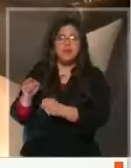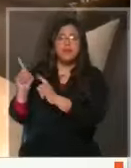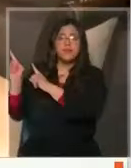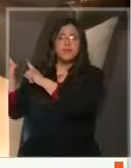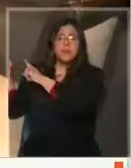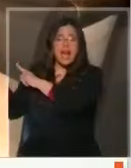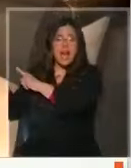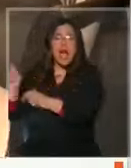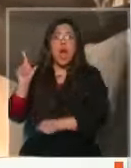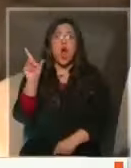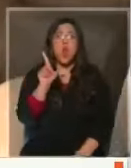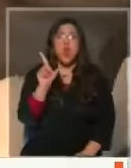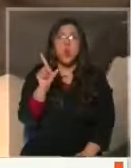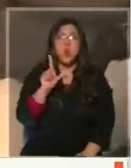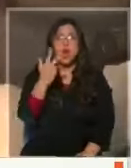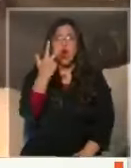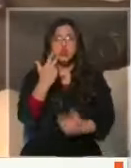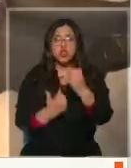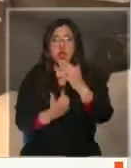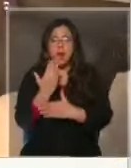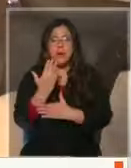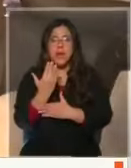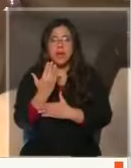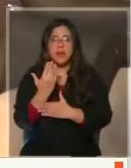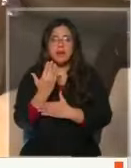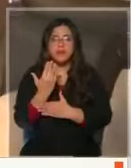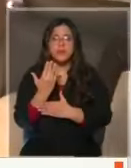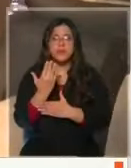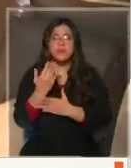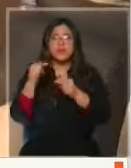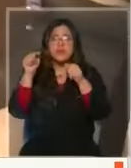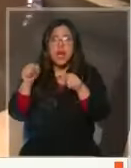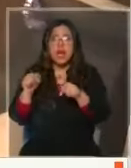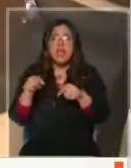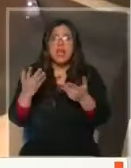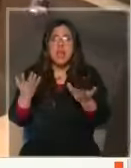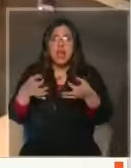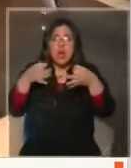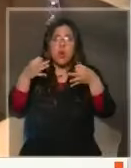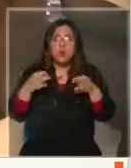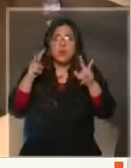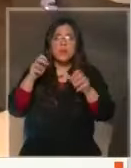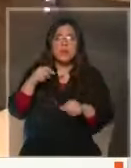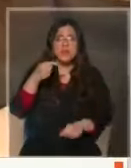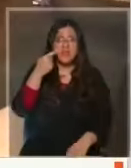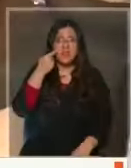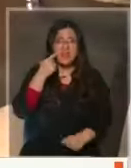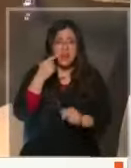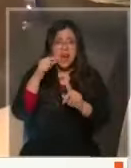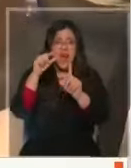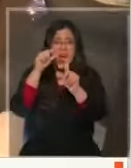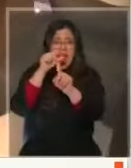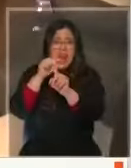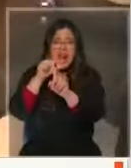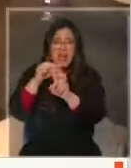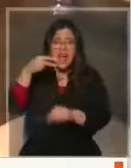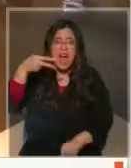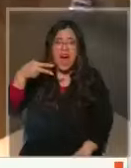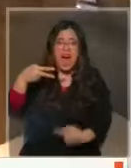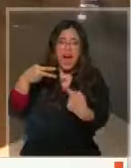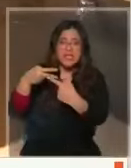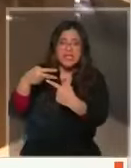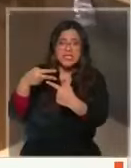el lunes a las 8 de la mañana, es decir, pasado mañana, donde ya comienza a dominar esa hache que vemos al lado tuyo, que es la alta presión de